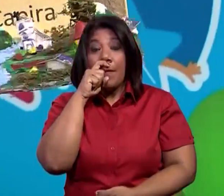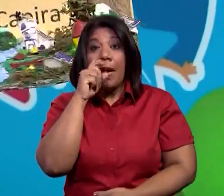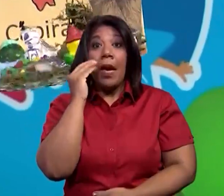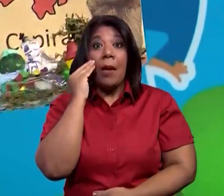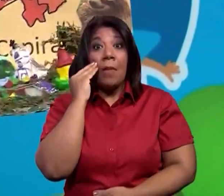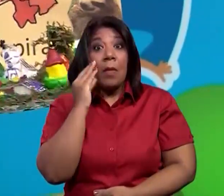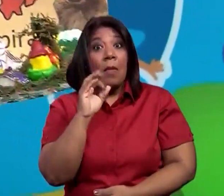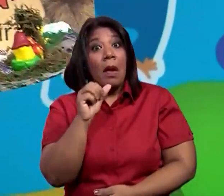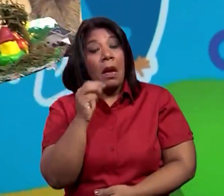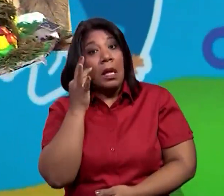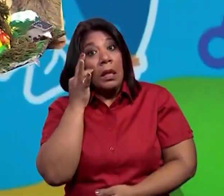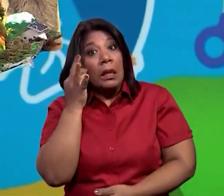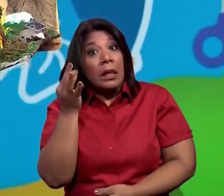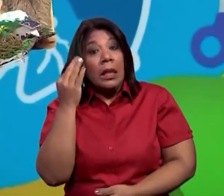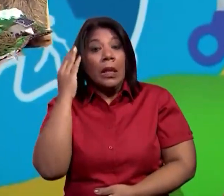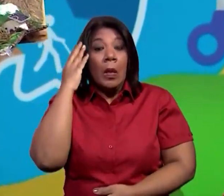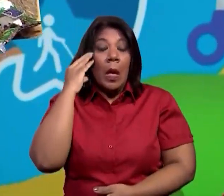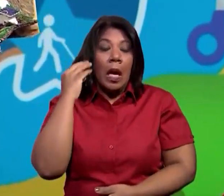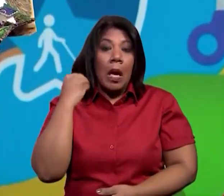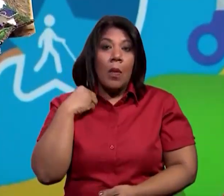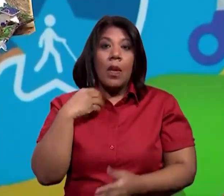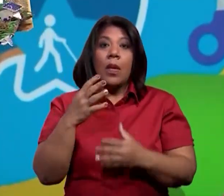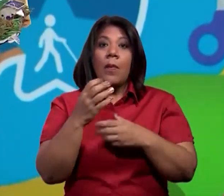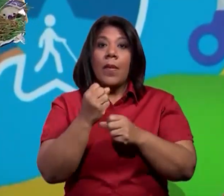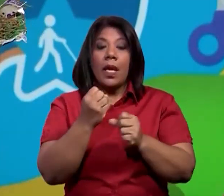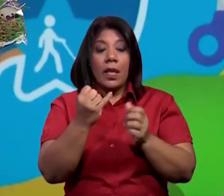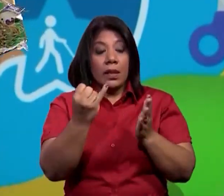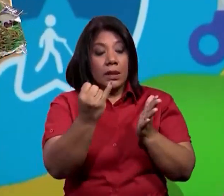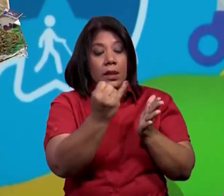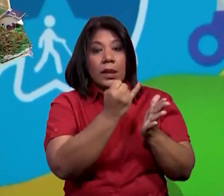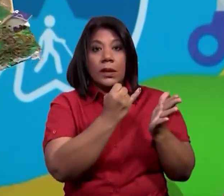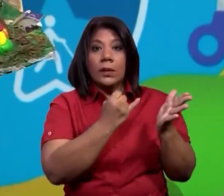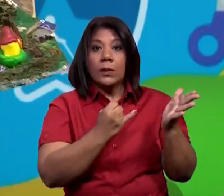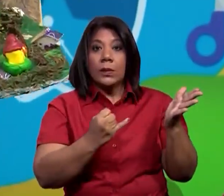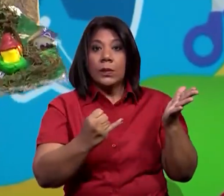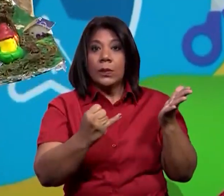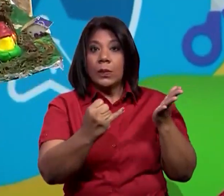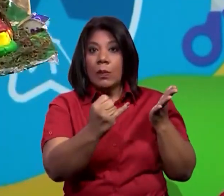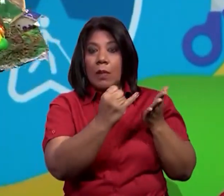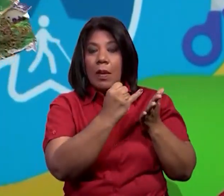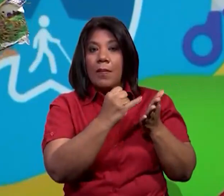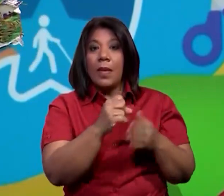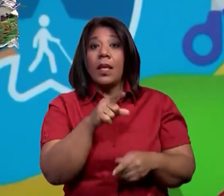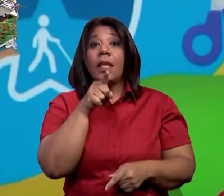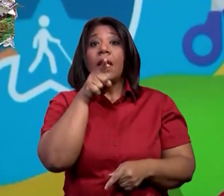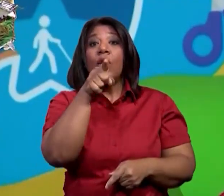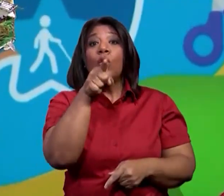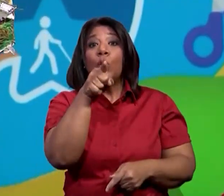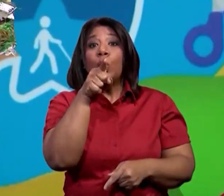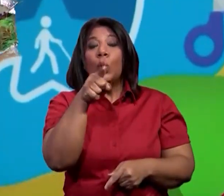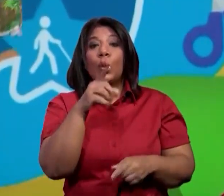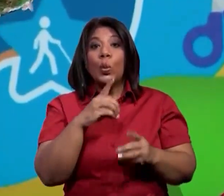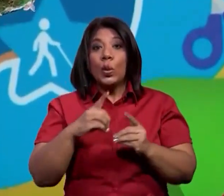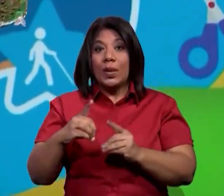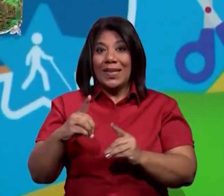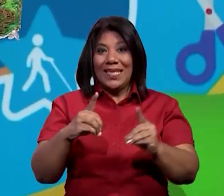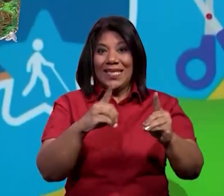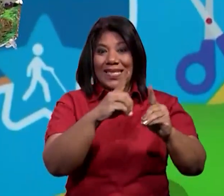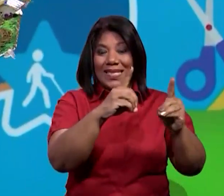dibujar el mapa de su distrito. Acá, el mapa de su distrito.